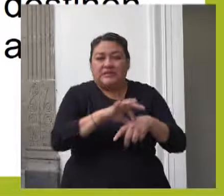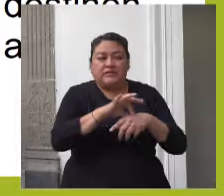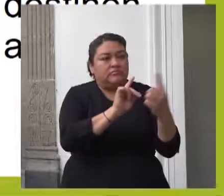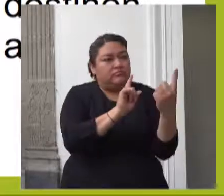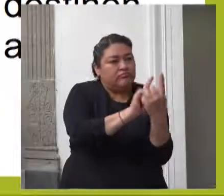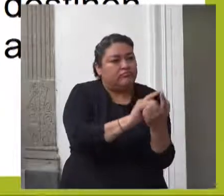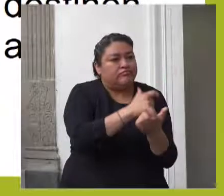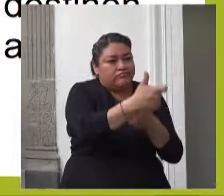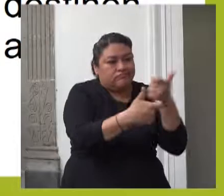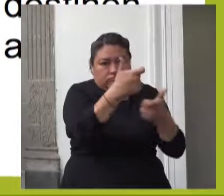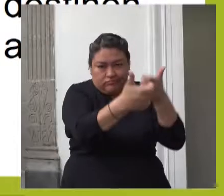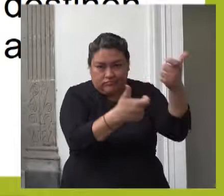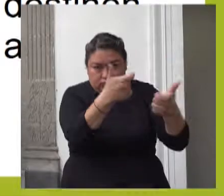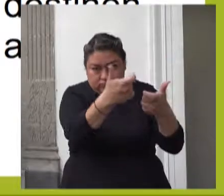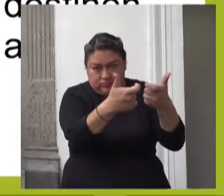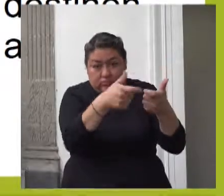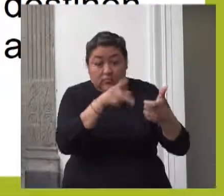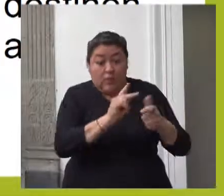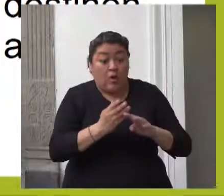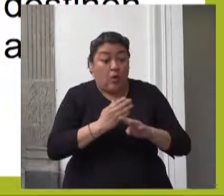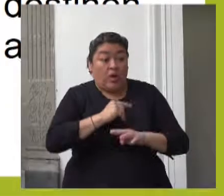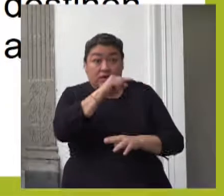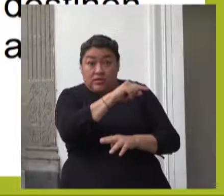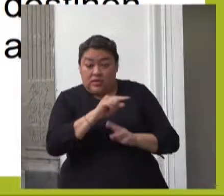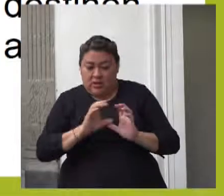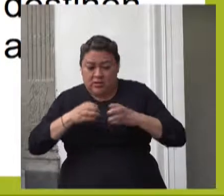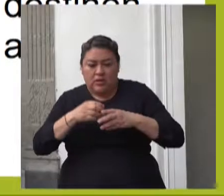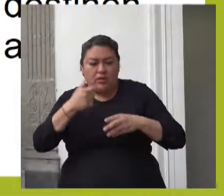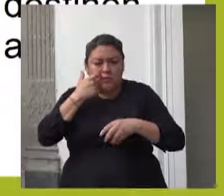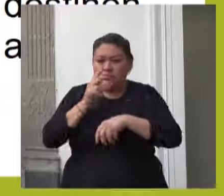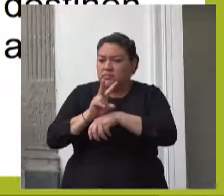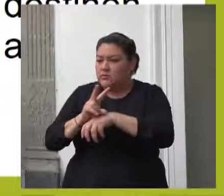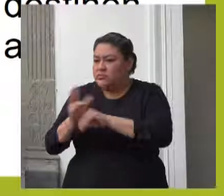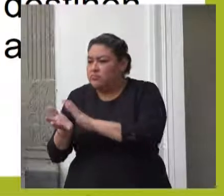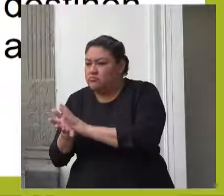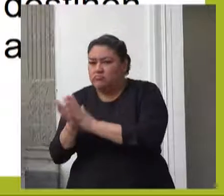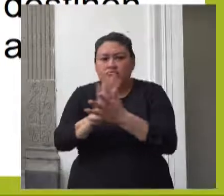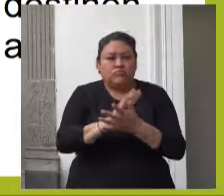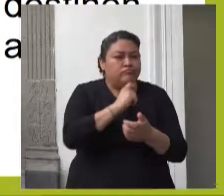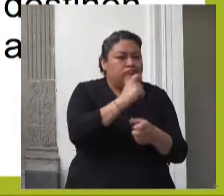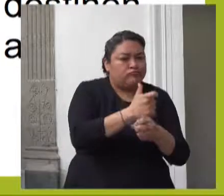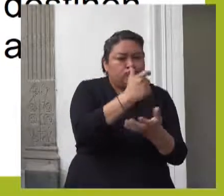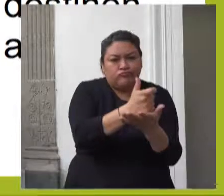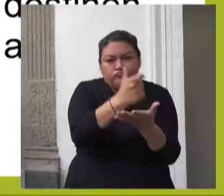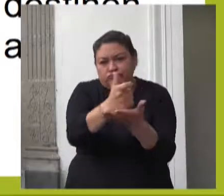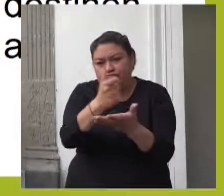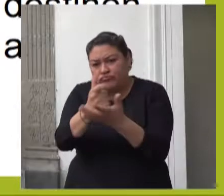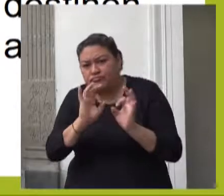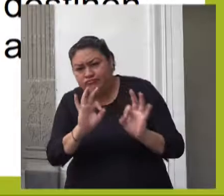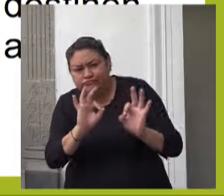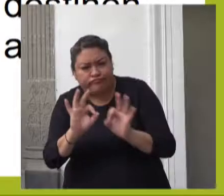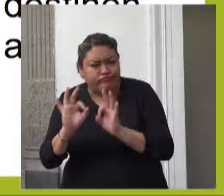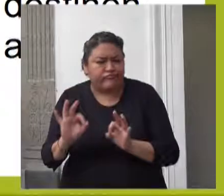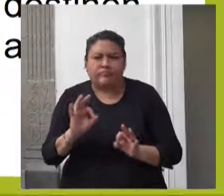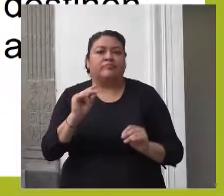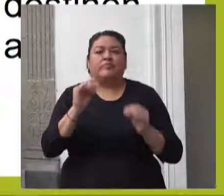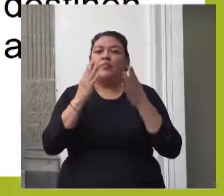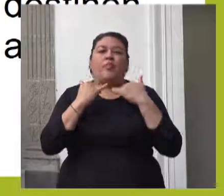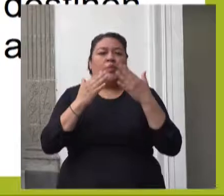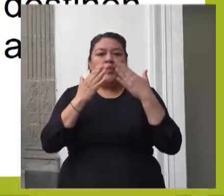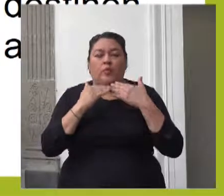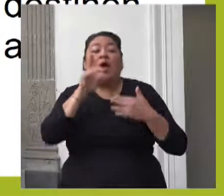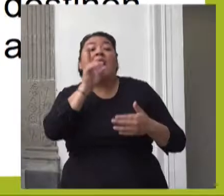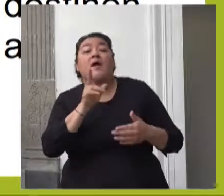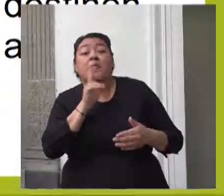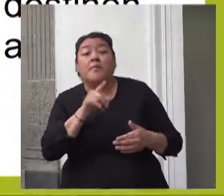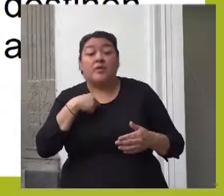un mecanismo de supervisión para garantizar que se destinen exclusivamente a servicios de cuidado